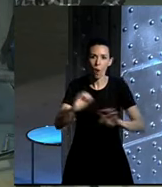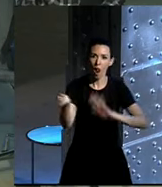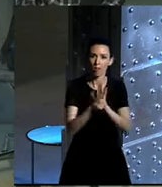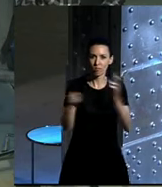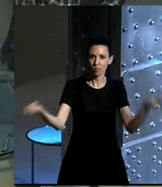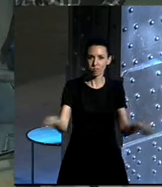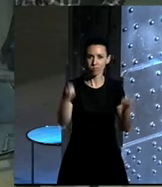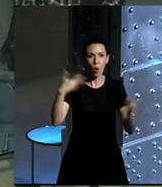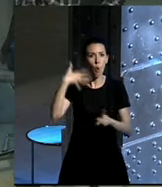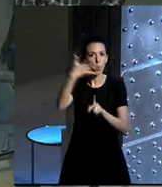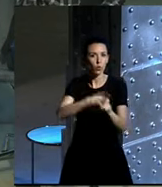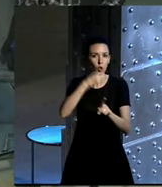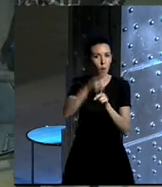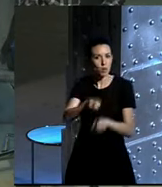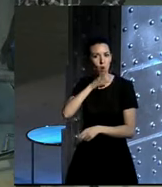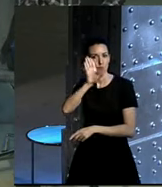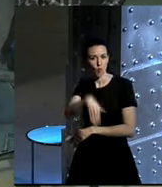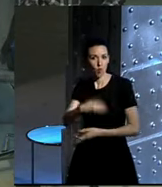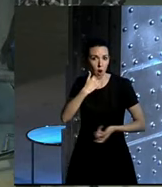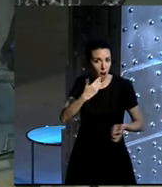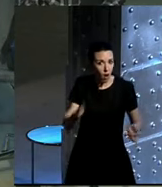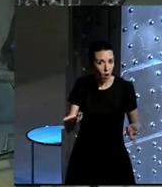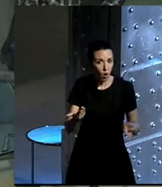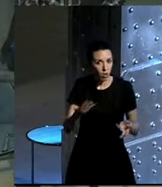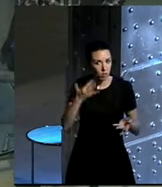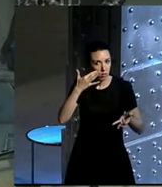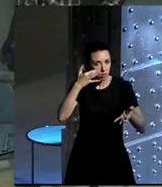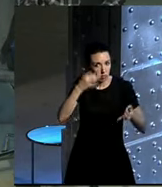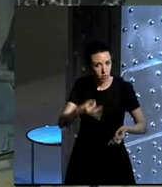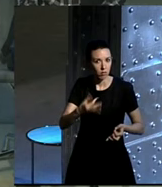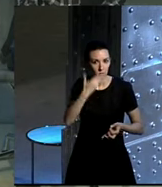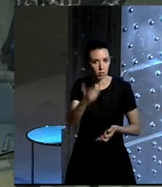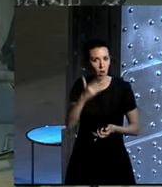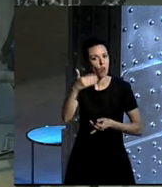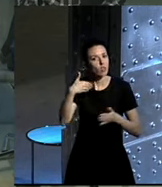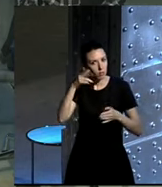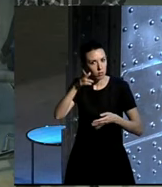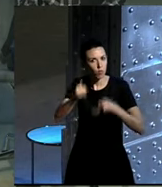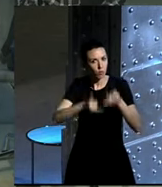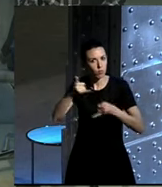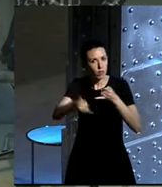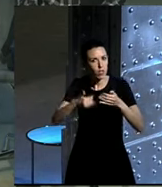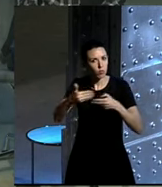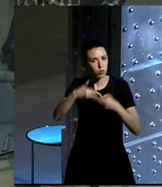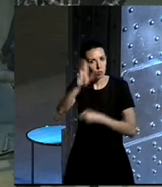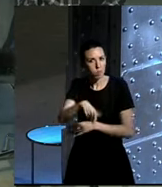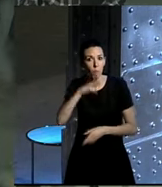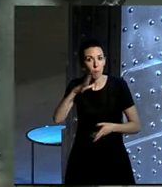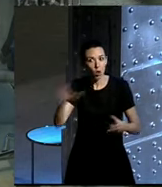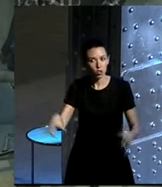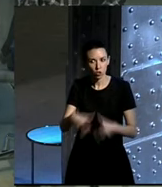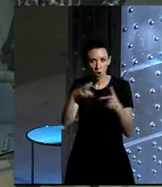como utópico, de buen rollo y tal, pero literalmente es el futuro por una cosa de la que socialmente se elude